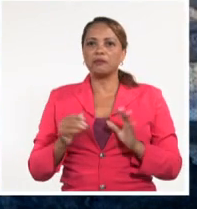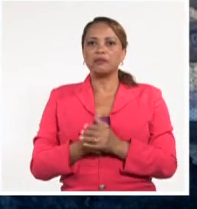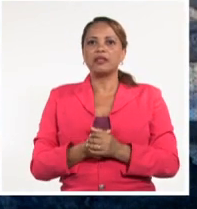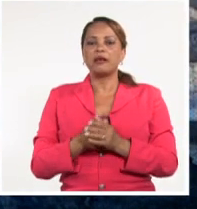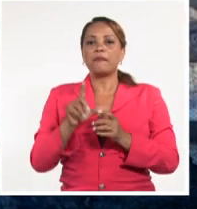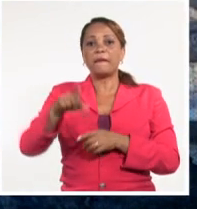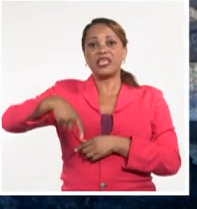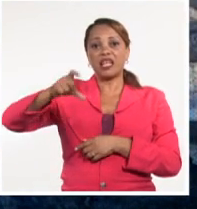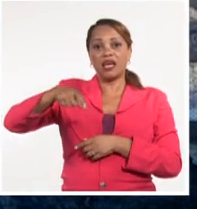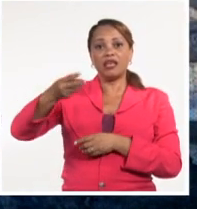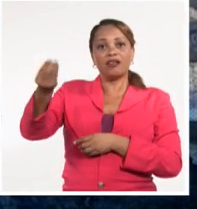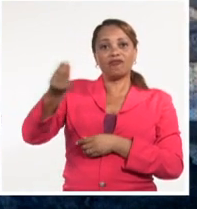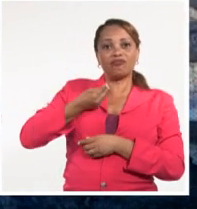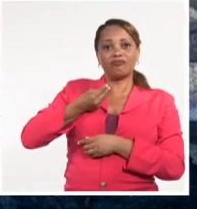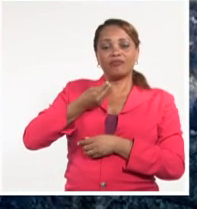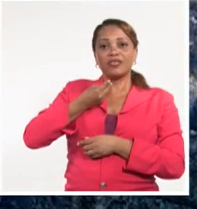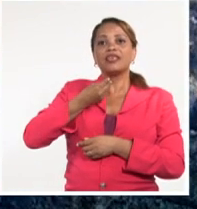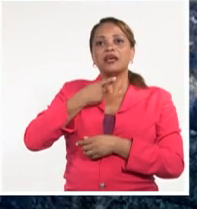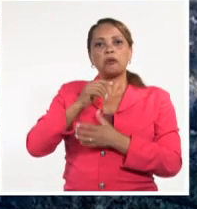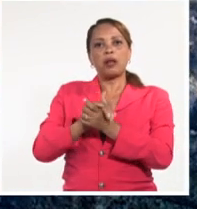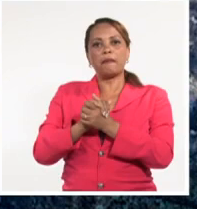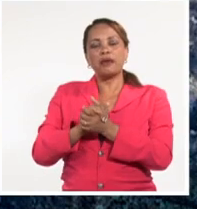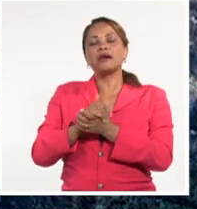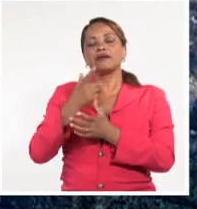tarjeta de una amiga.